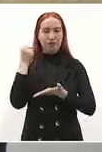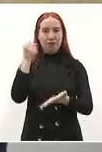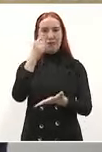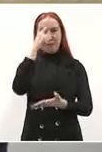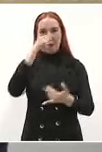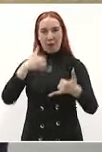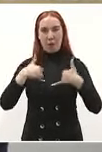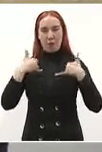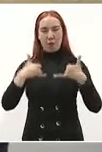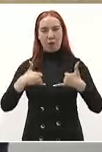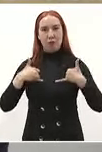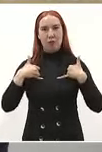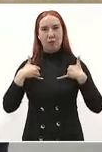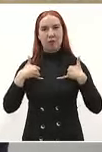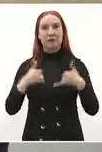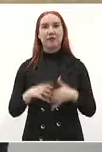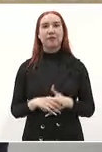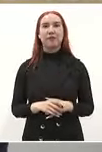jóvenes